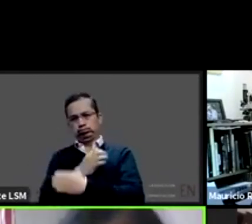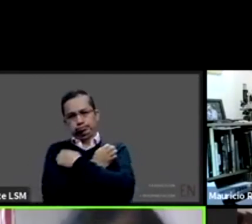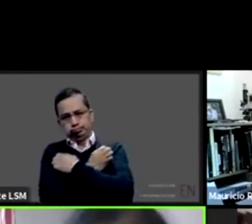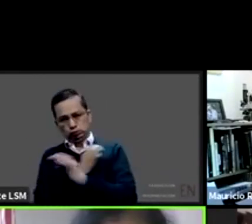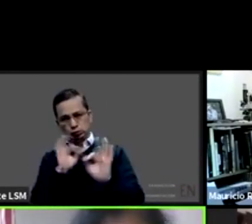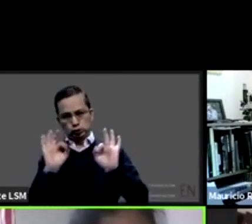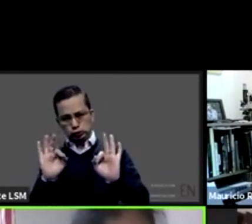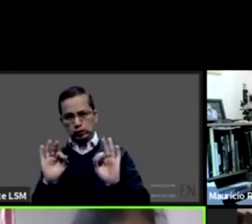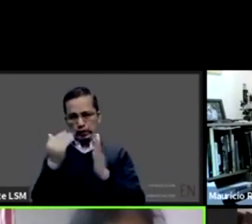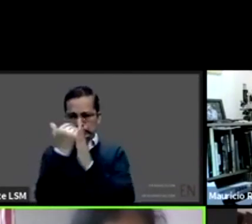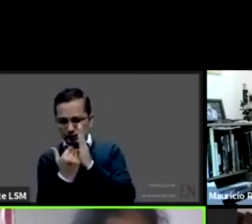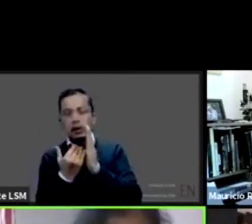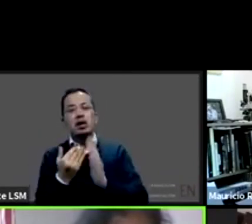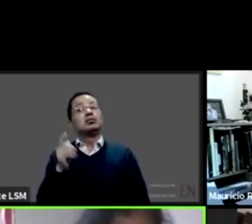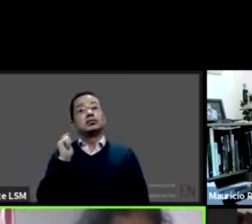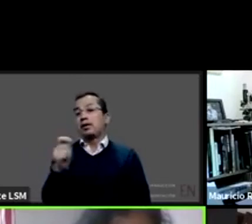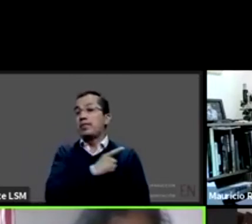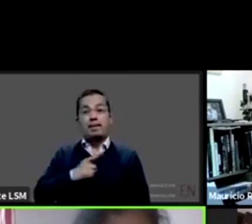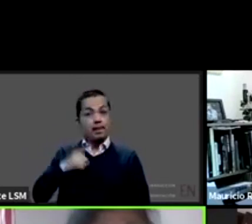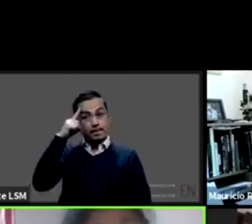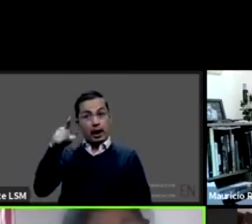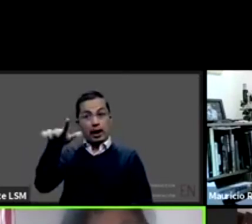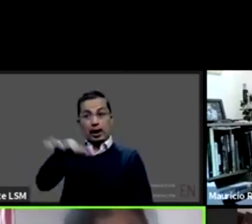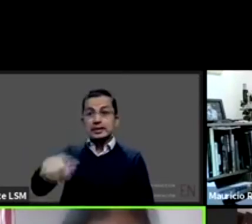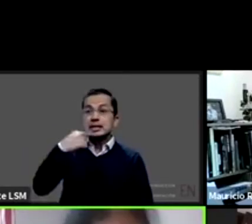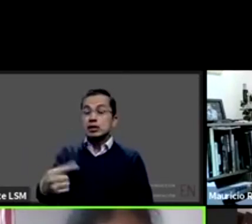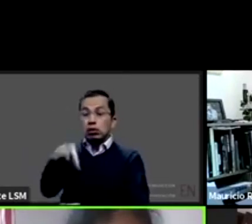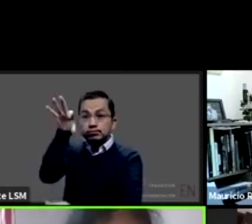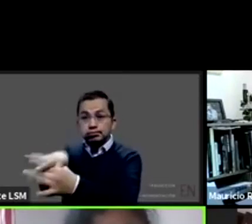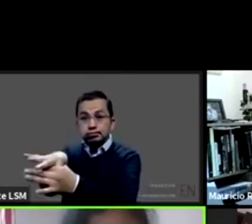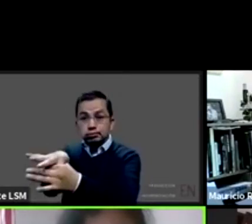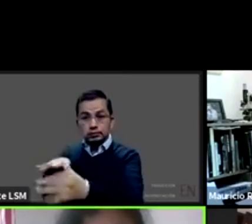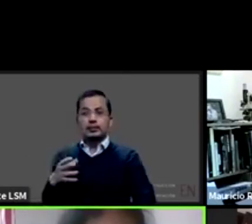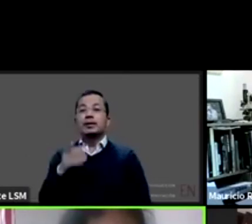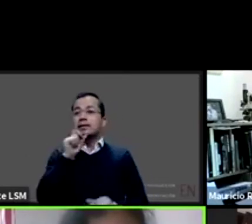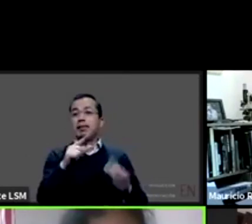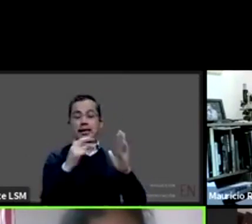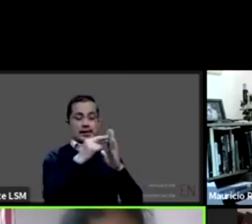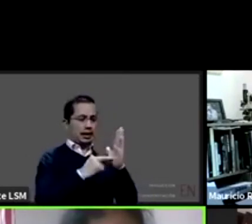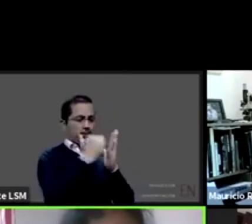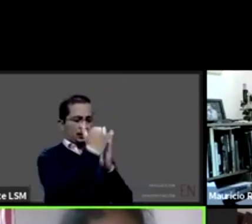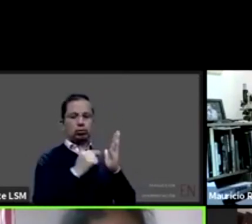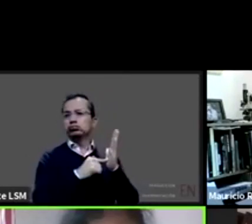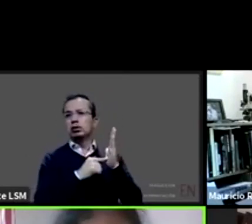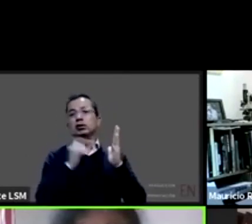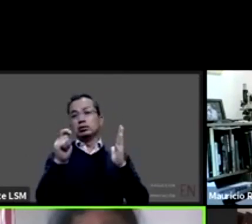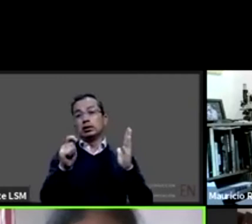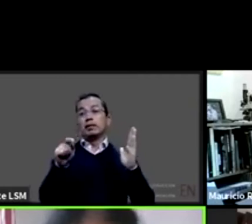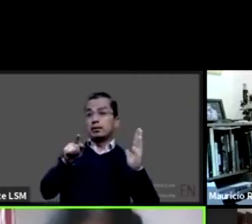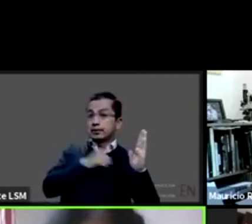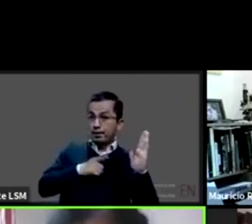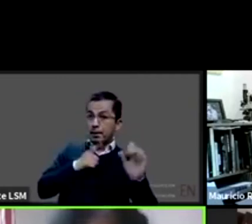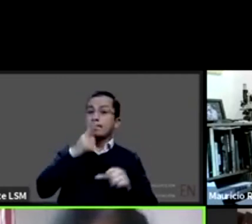fortalecerlo adecuarlo relativa a la firma del reglamento en donde no nada más tiene que ser y esto forma parte del consentimiento informado